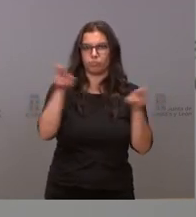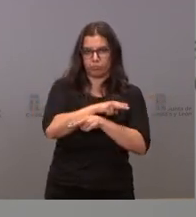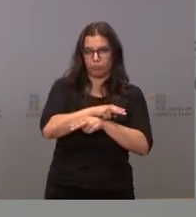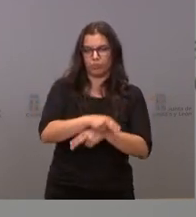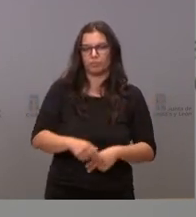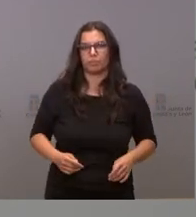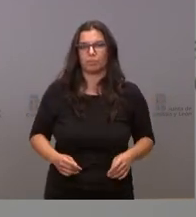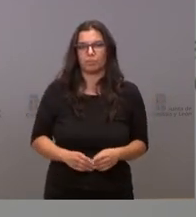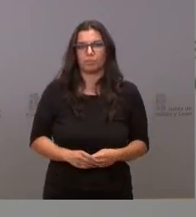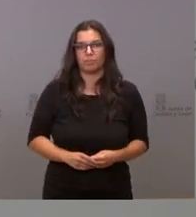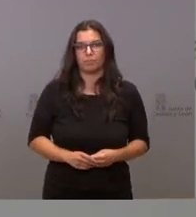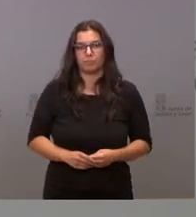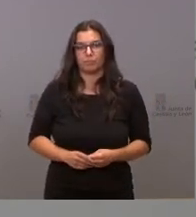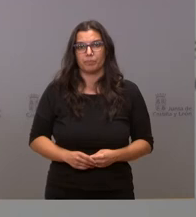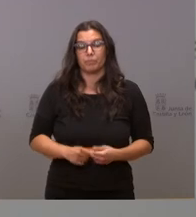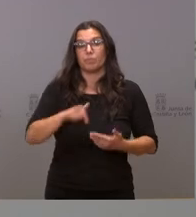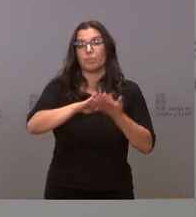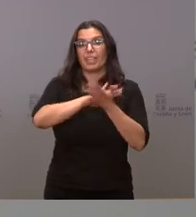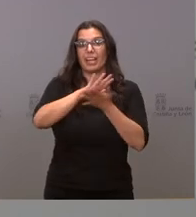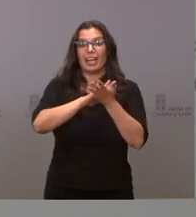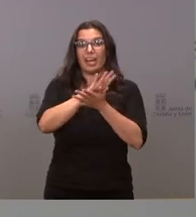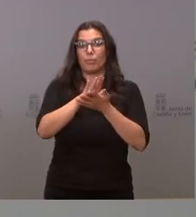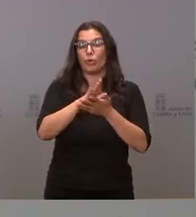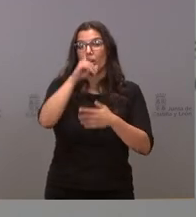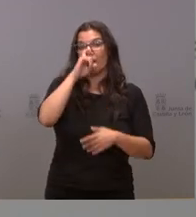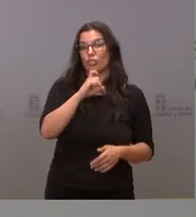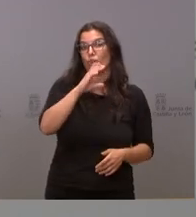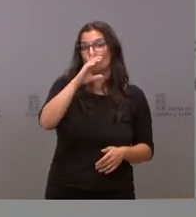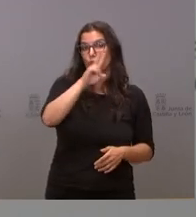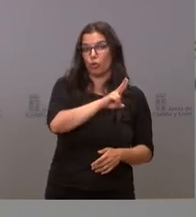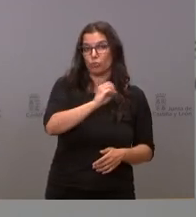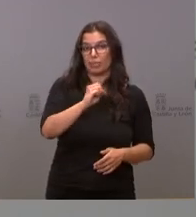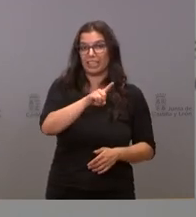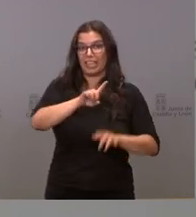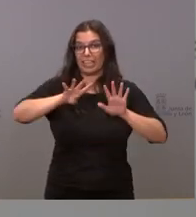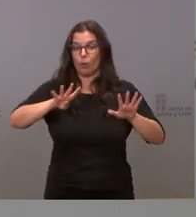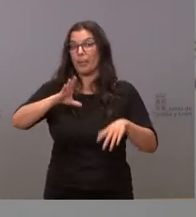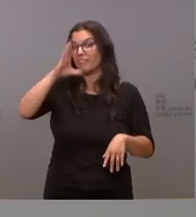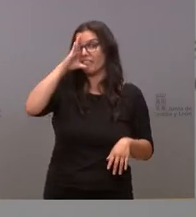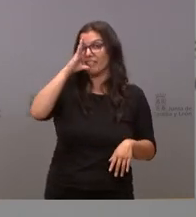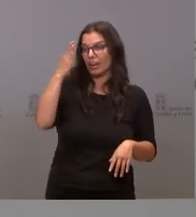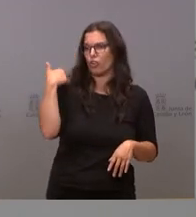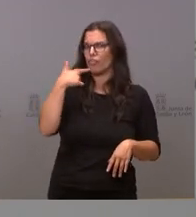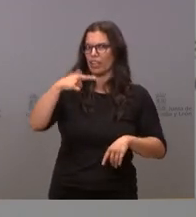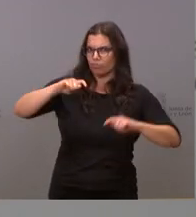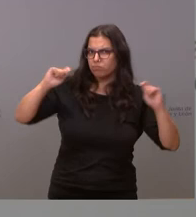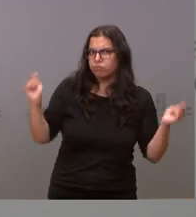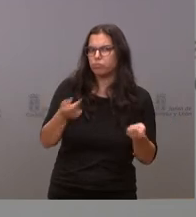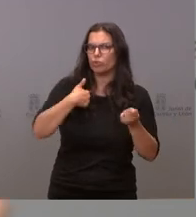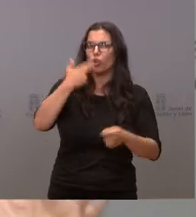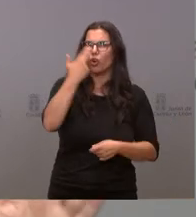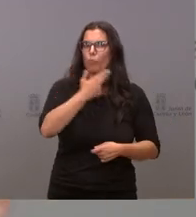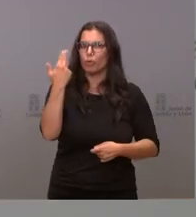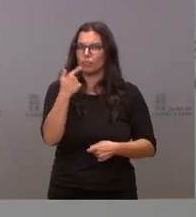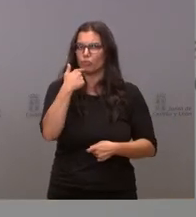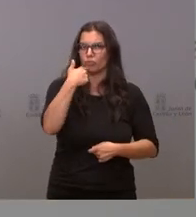donaciones estoy hablando de febrero del 19 con claridad y rotundidad lo anuncié lo comprometí aunque es